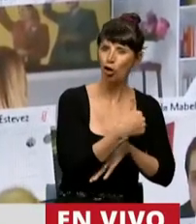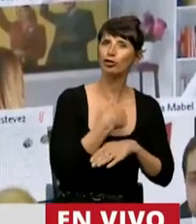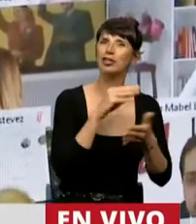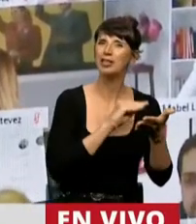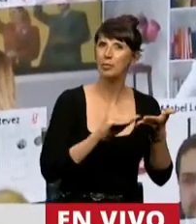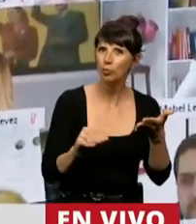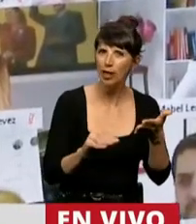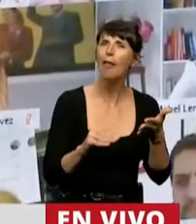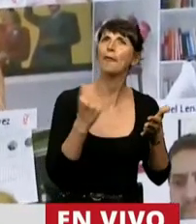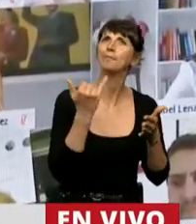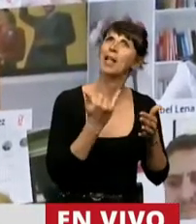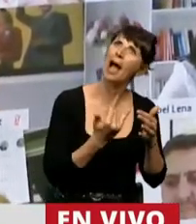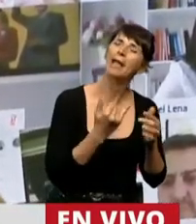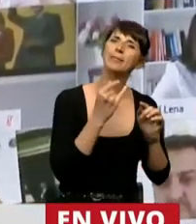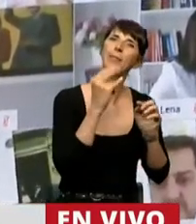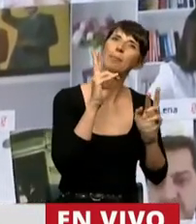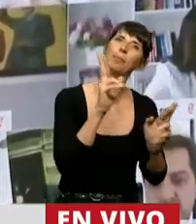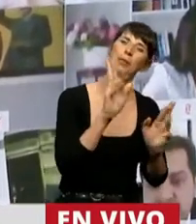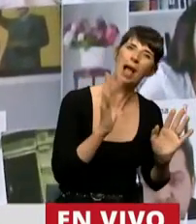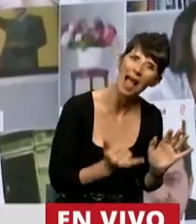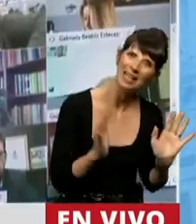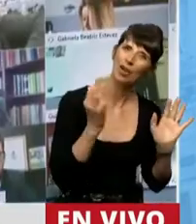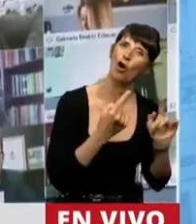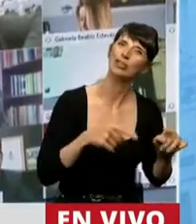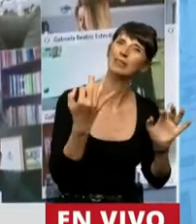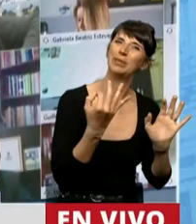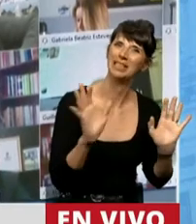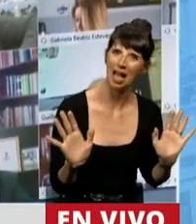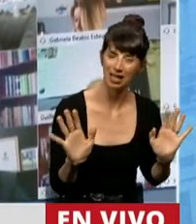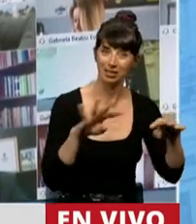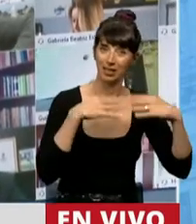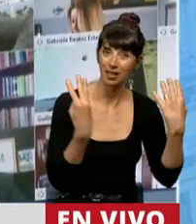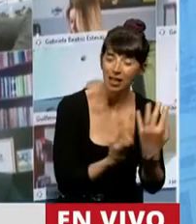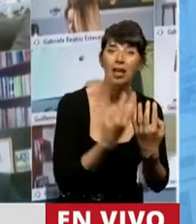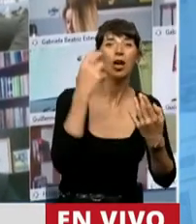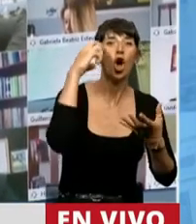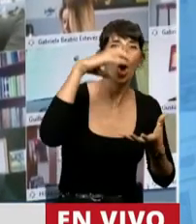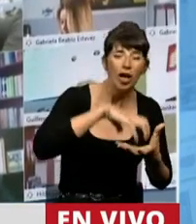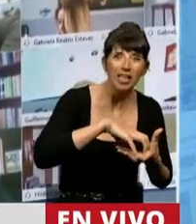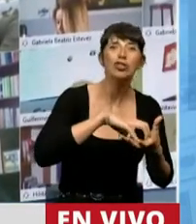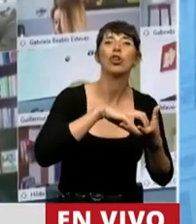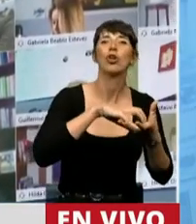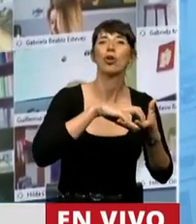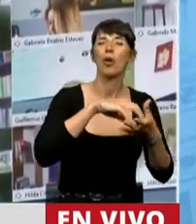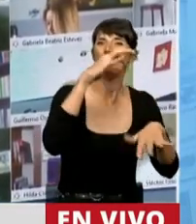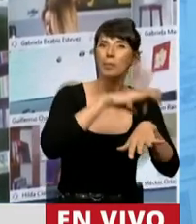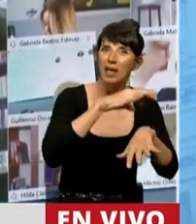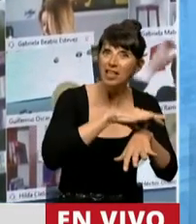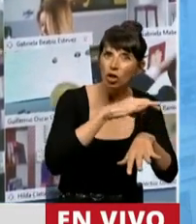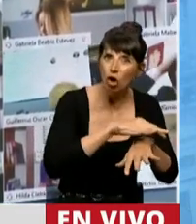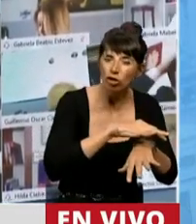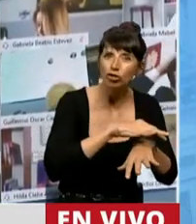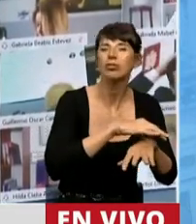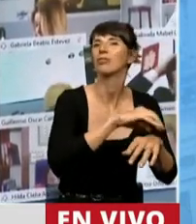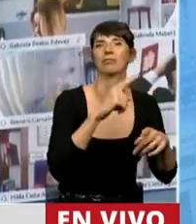tenía privilegio. La Cámara, el Congreso y el cuerpo médico del Congreso me atendieron en